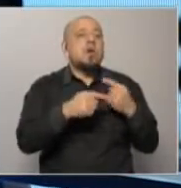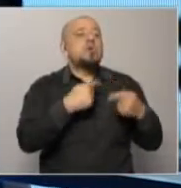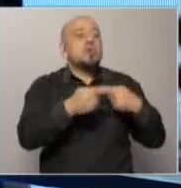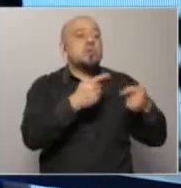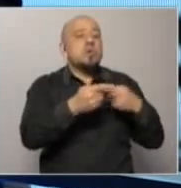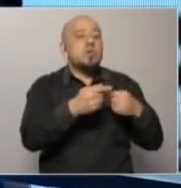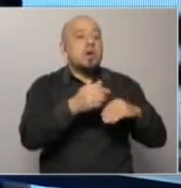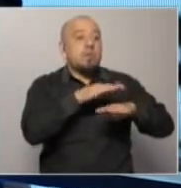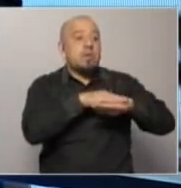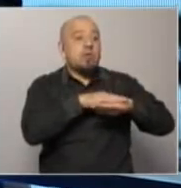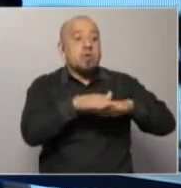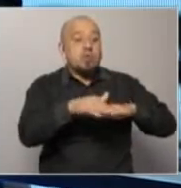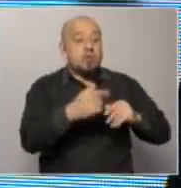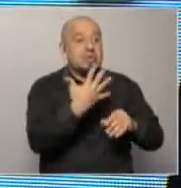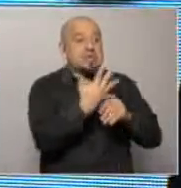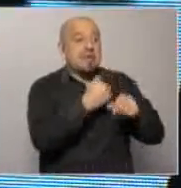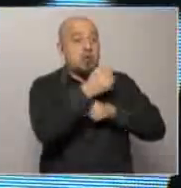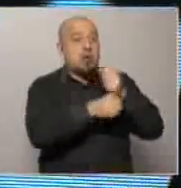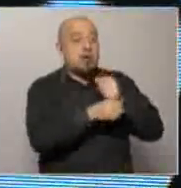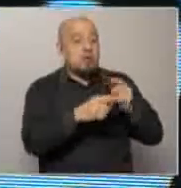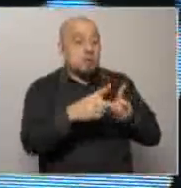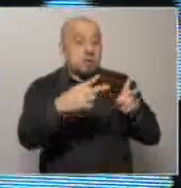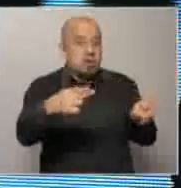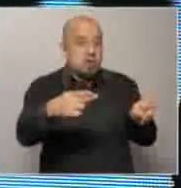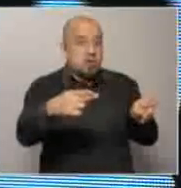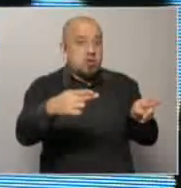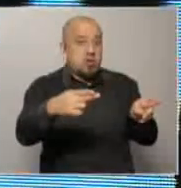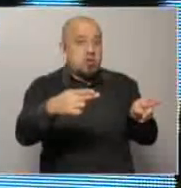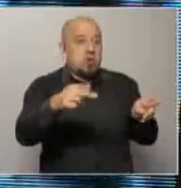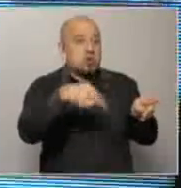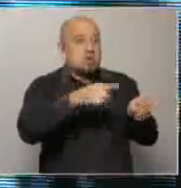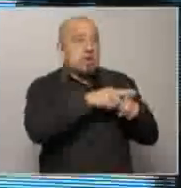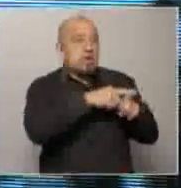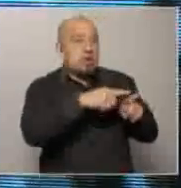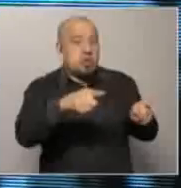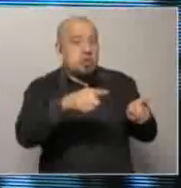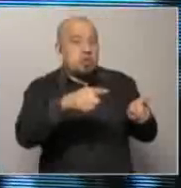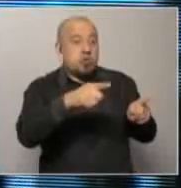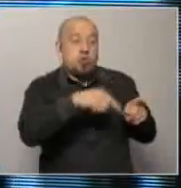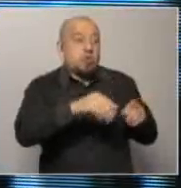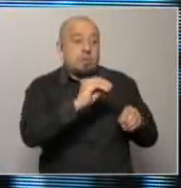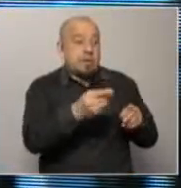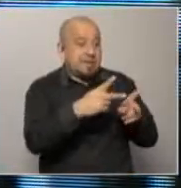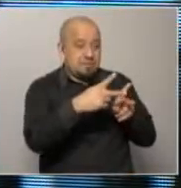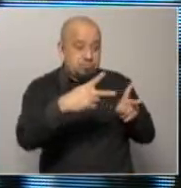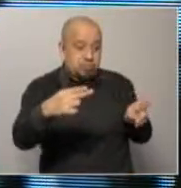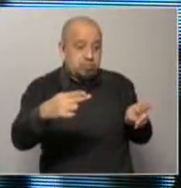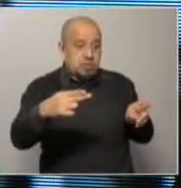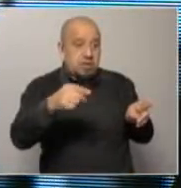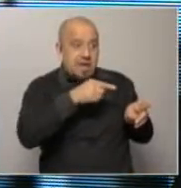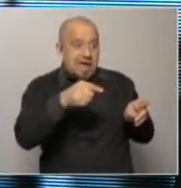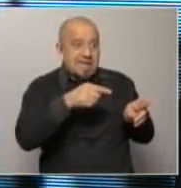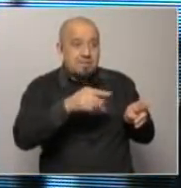siempre por debajo y al final del periodo vuelven al mismo nivel que tenían antes lo que perdiste en el medio no te lo recupera nadie